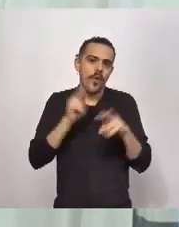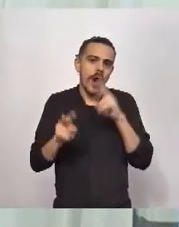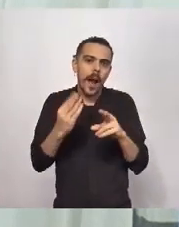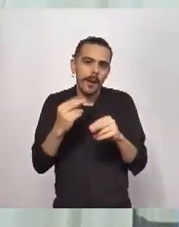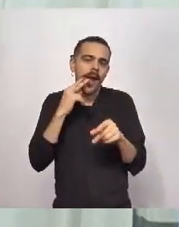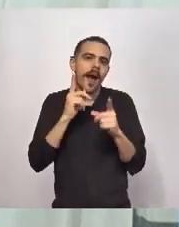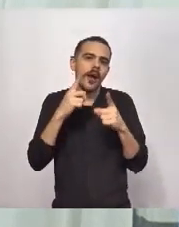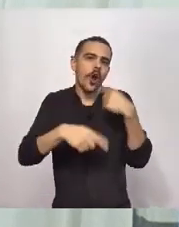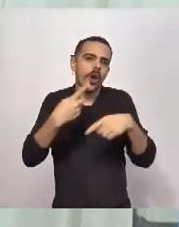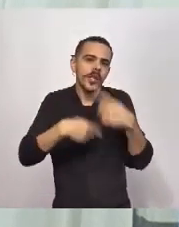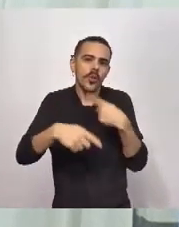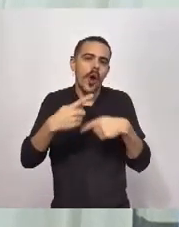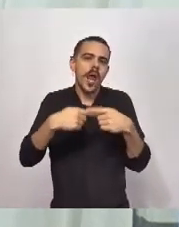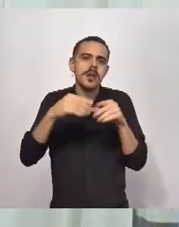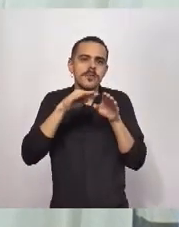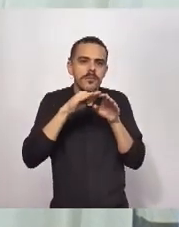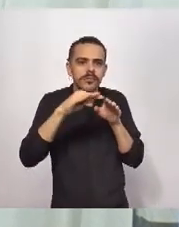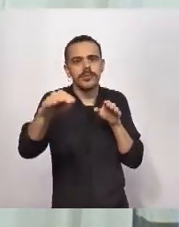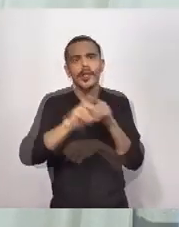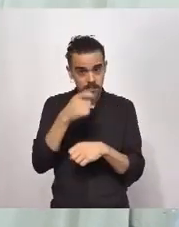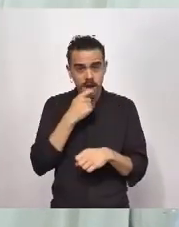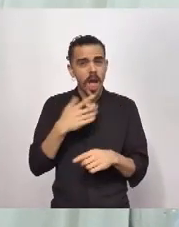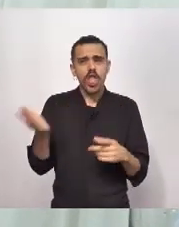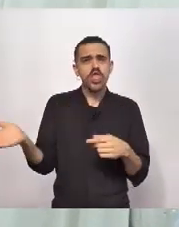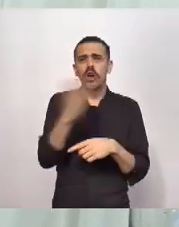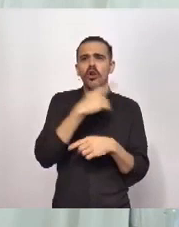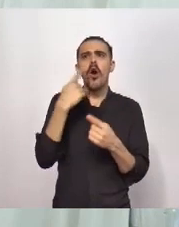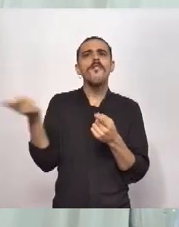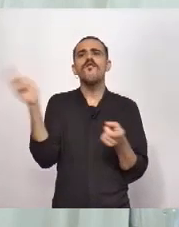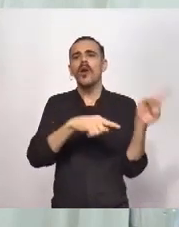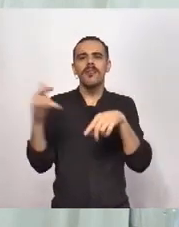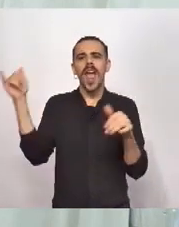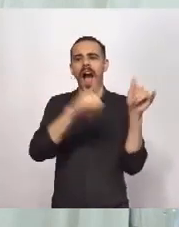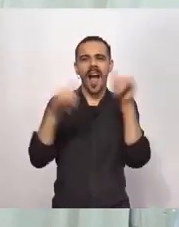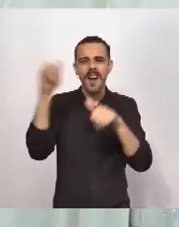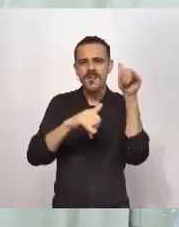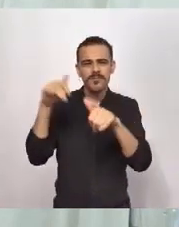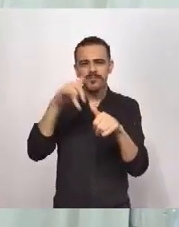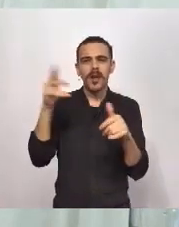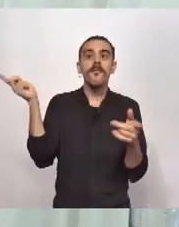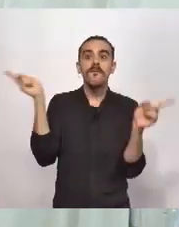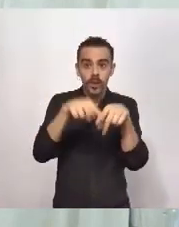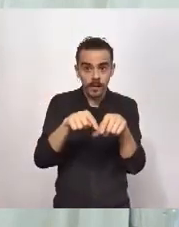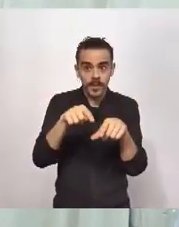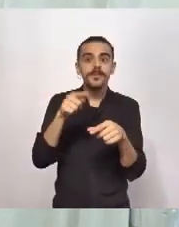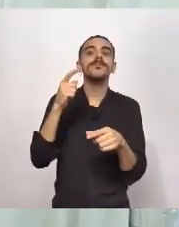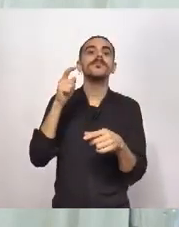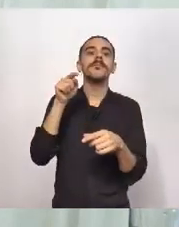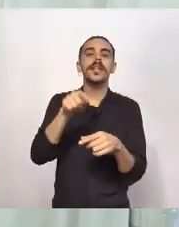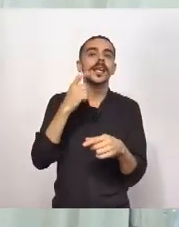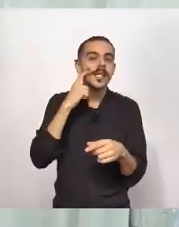manteniéndose plana y no comience un pico rápido. El circuito de los repatriados, ahí